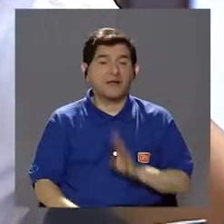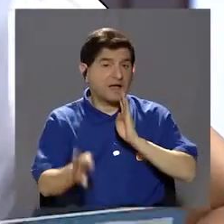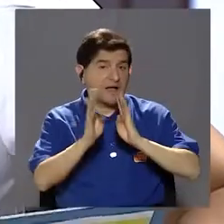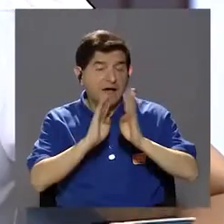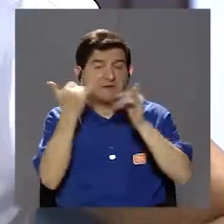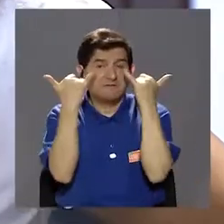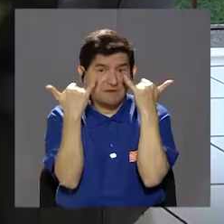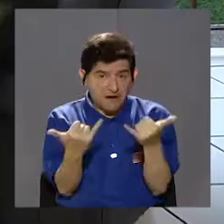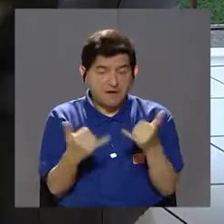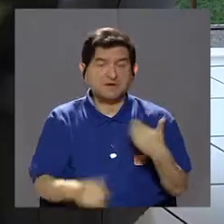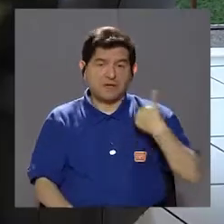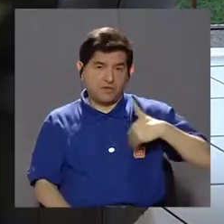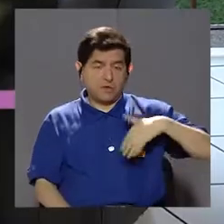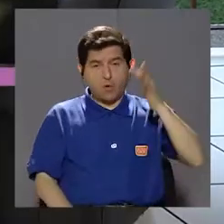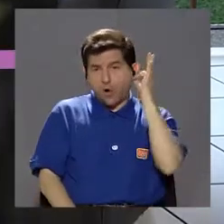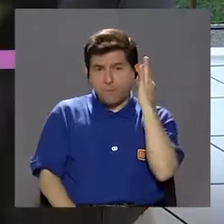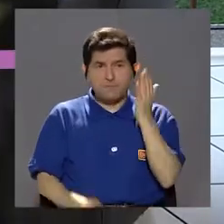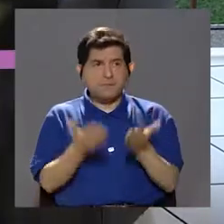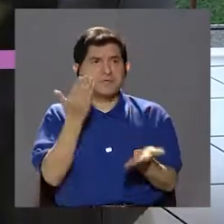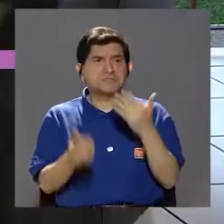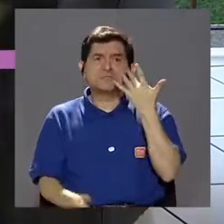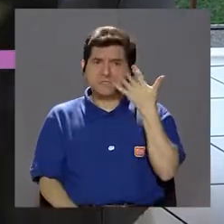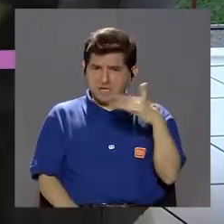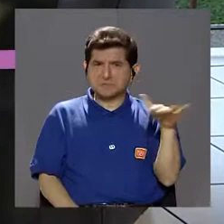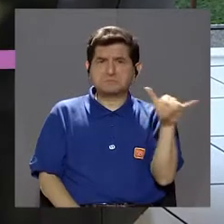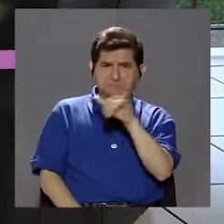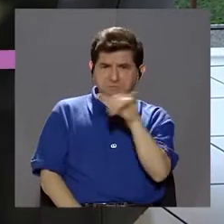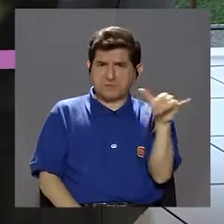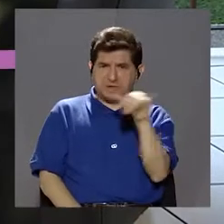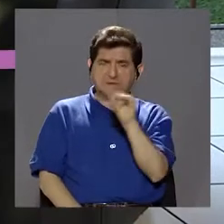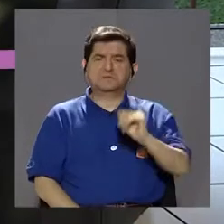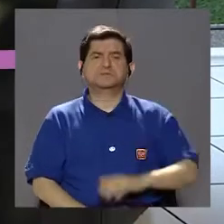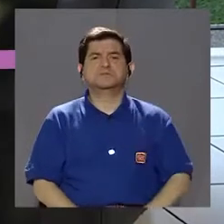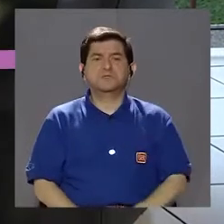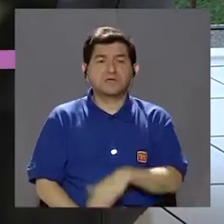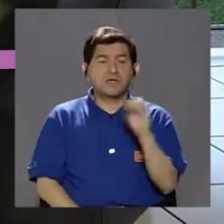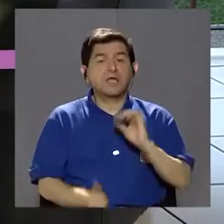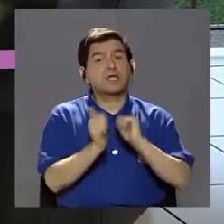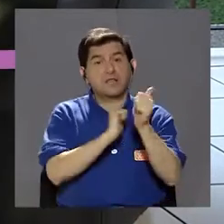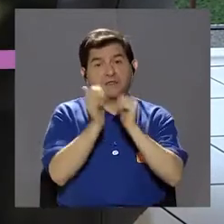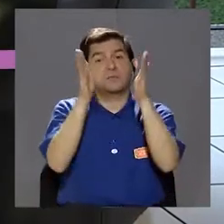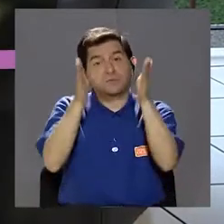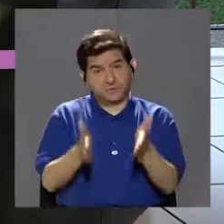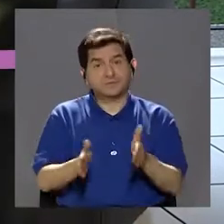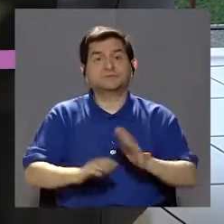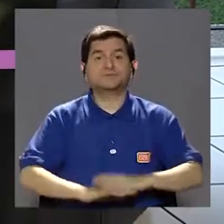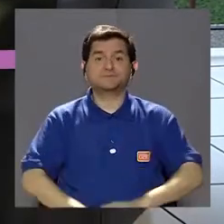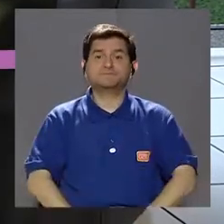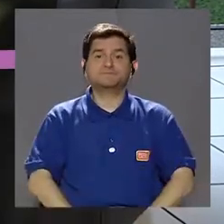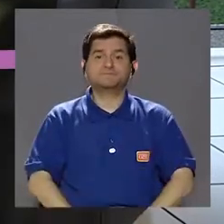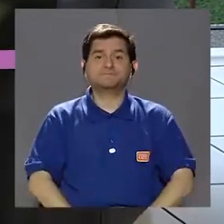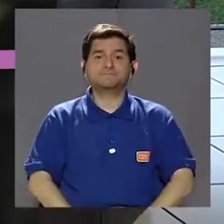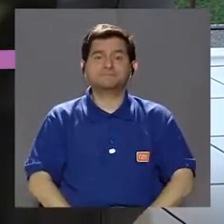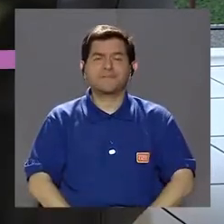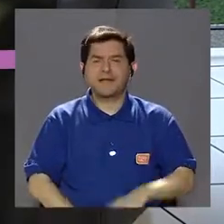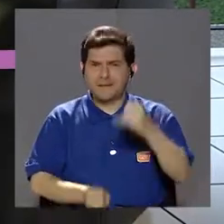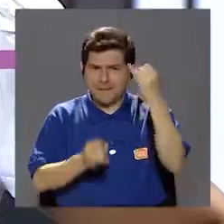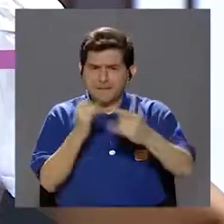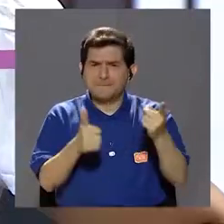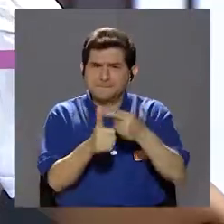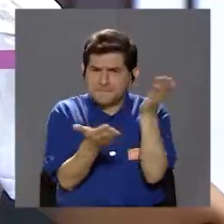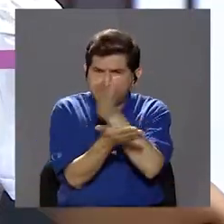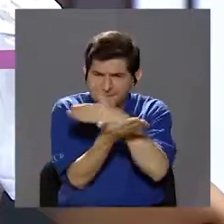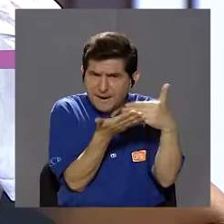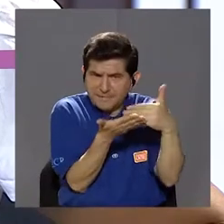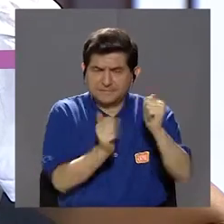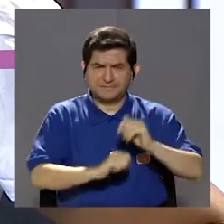exactamente. Si lo hablamos a nivel de hombres y mujeres, puede andar muy parecido. Y los deportistas. Ok, ya